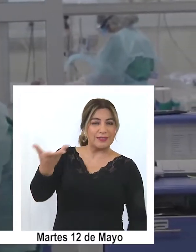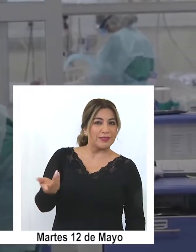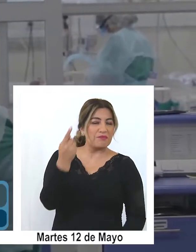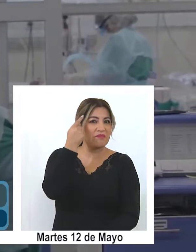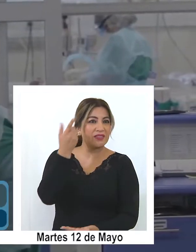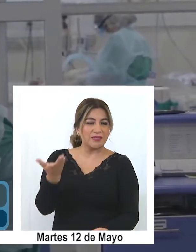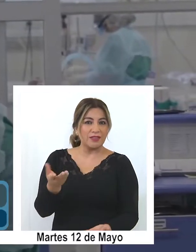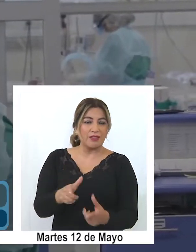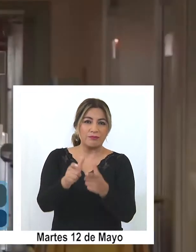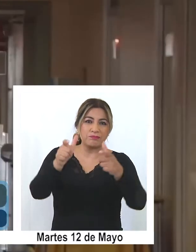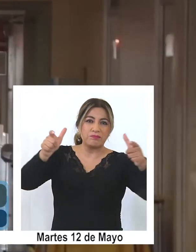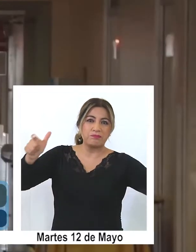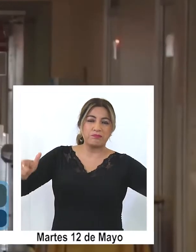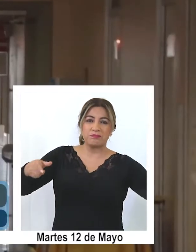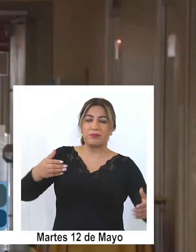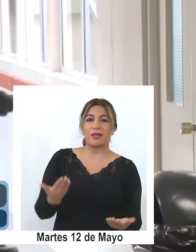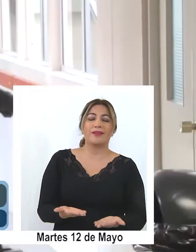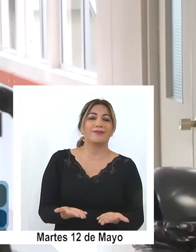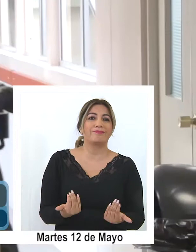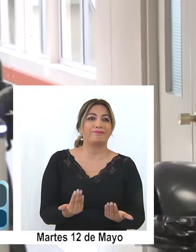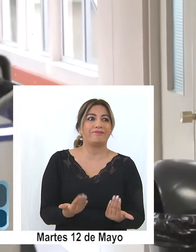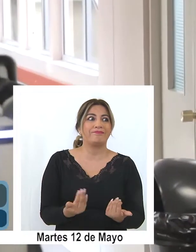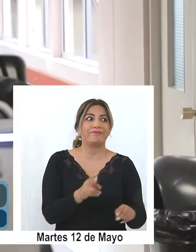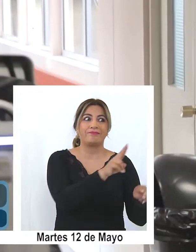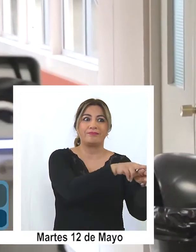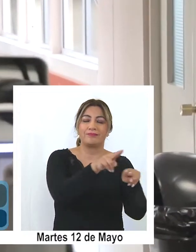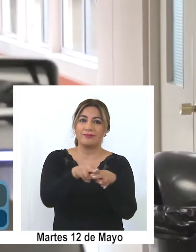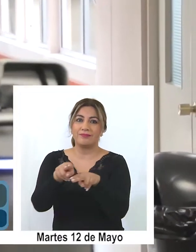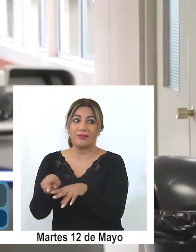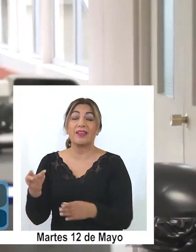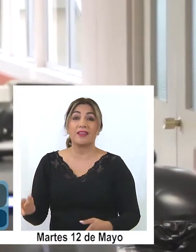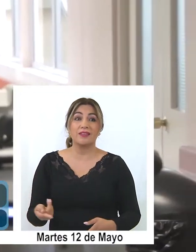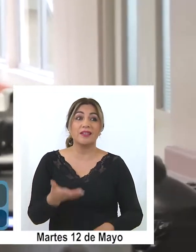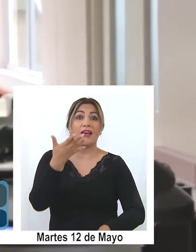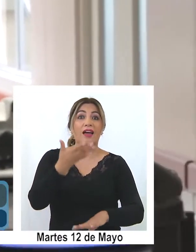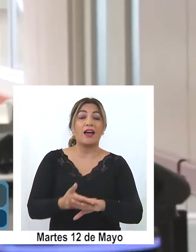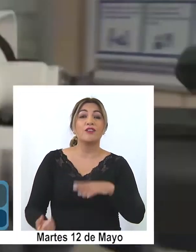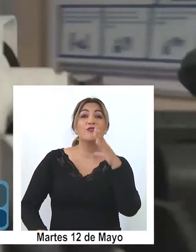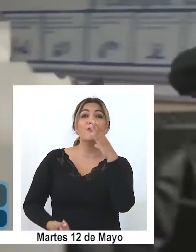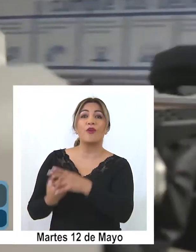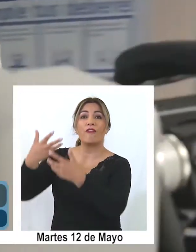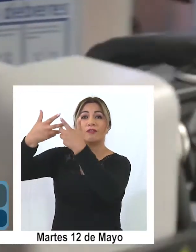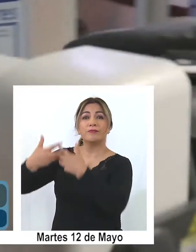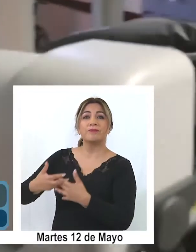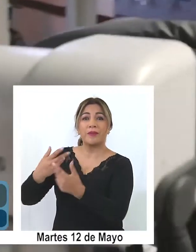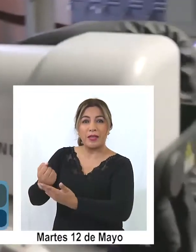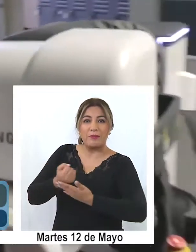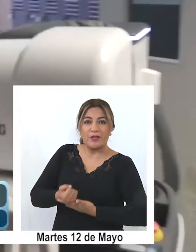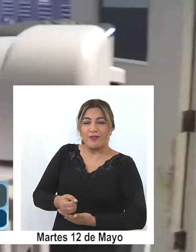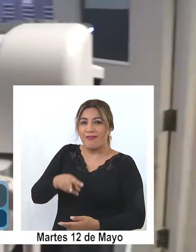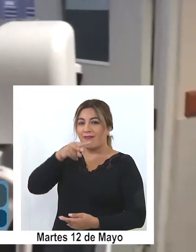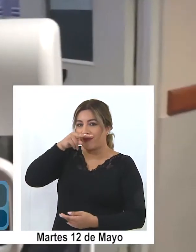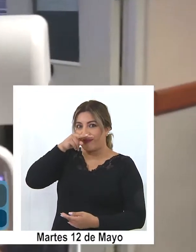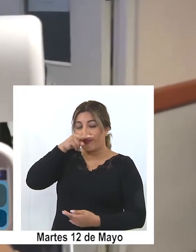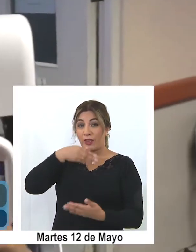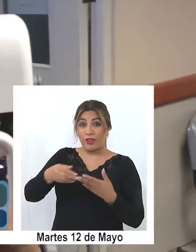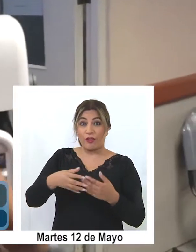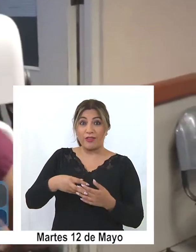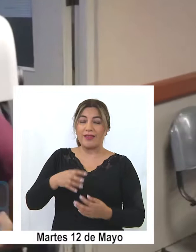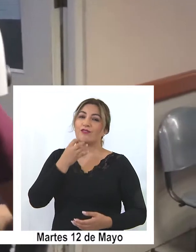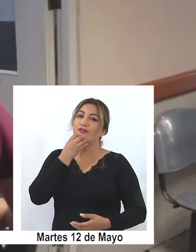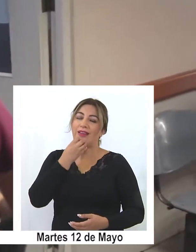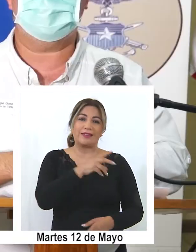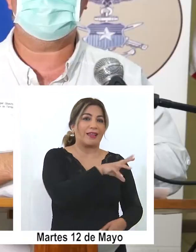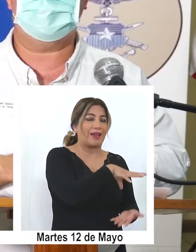considerando el aumento en la demanda de hospitalización, es la llegada de nuevos equipos de respiración artificial desde las regiones